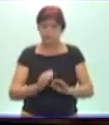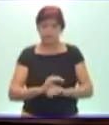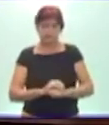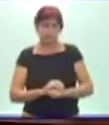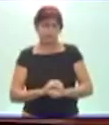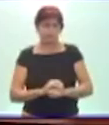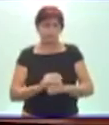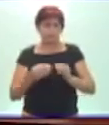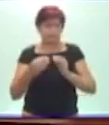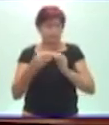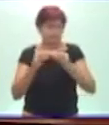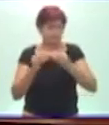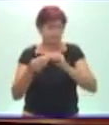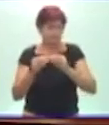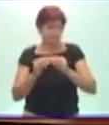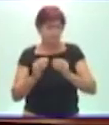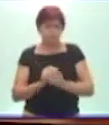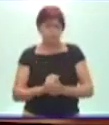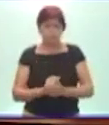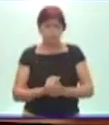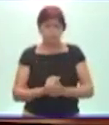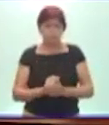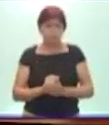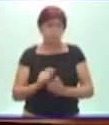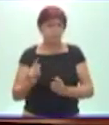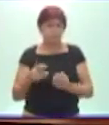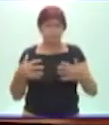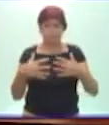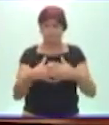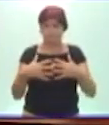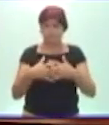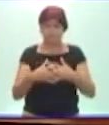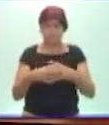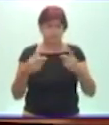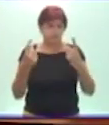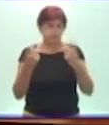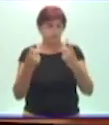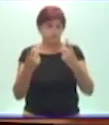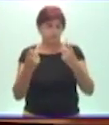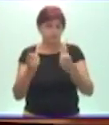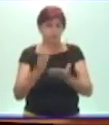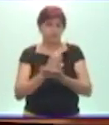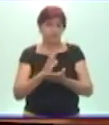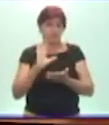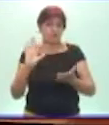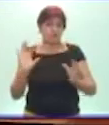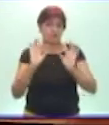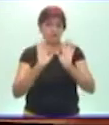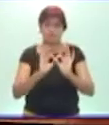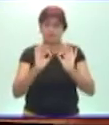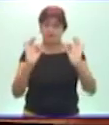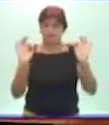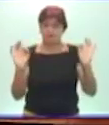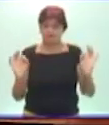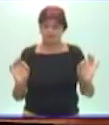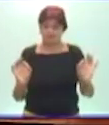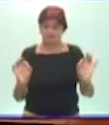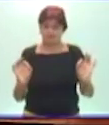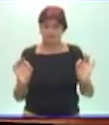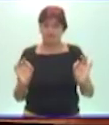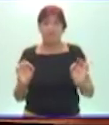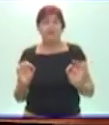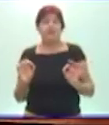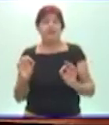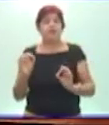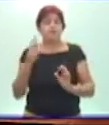esas discusiones y esas discordias no están asociadas para nada con las necesidades educativas especiales. Ah, pero vamos a hacer una valoración